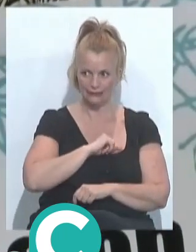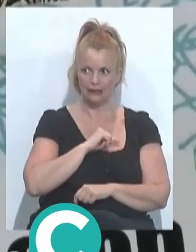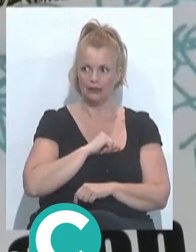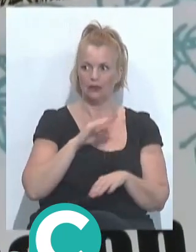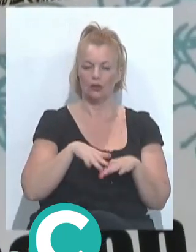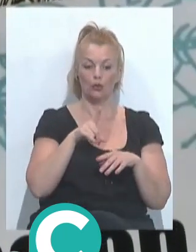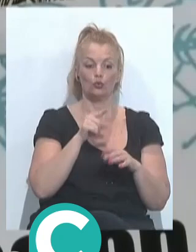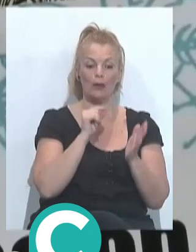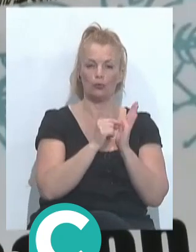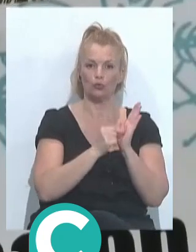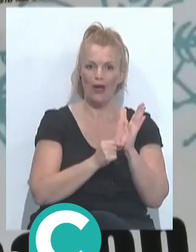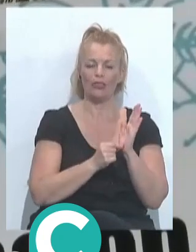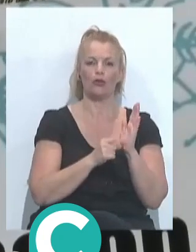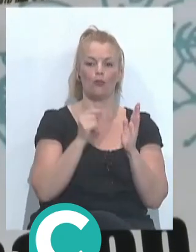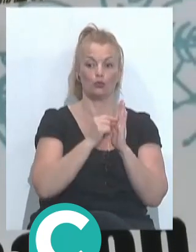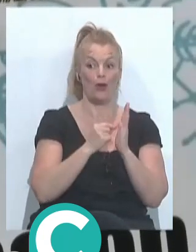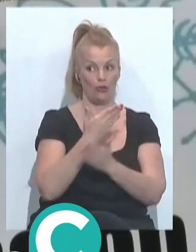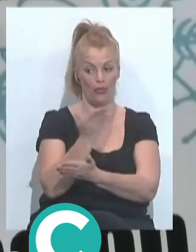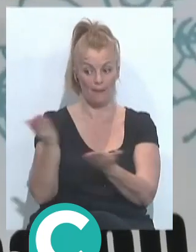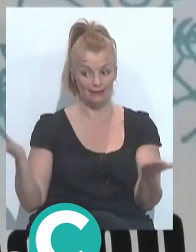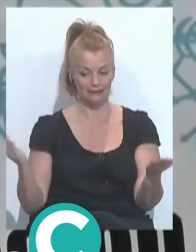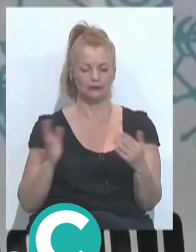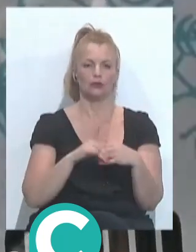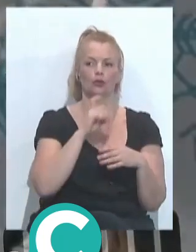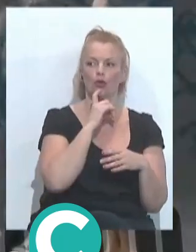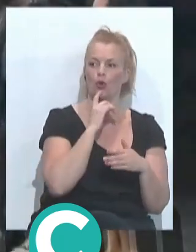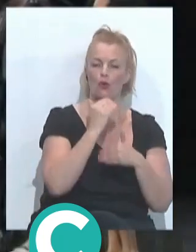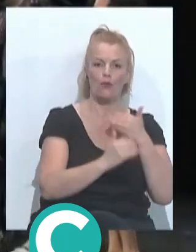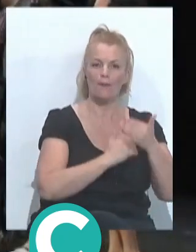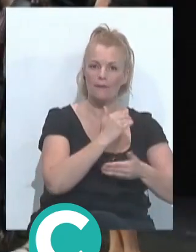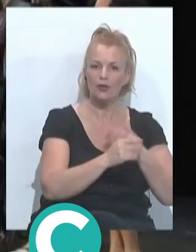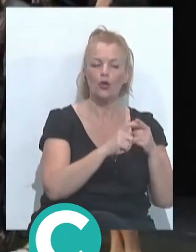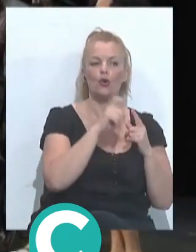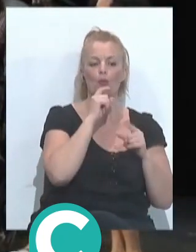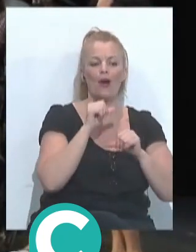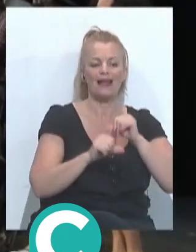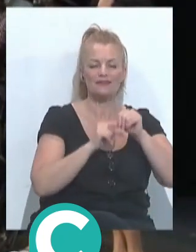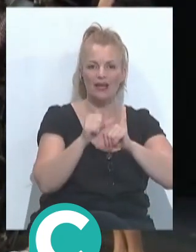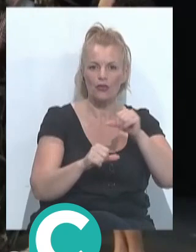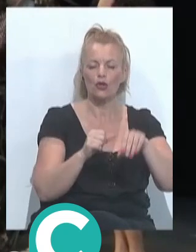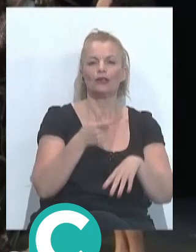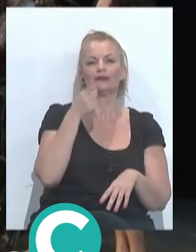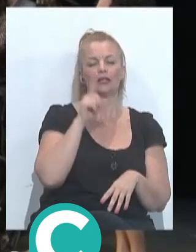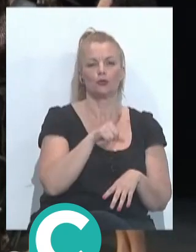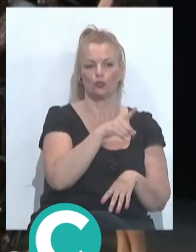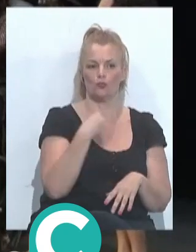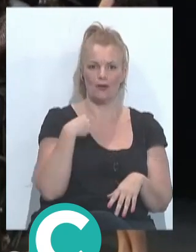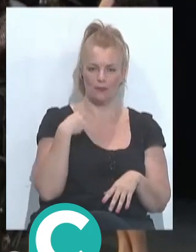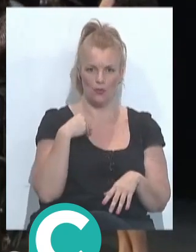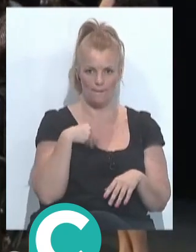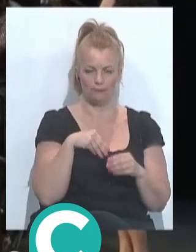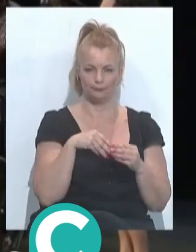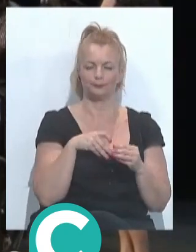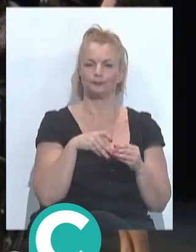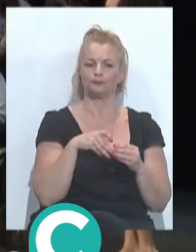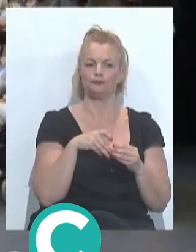lo que tú estás puntuando, lo que están puntuando los demás, por dónde van los tiros, cómo está la clasificación, incluso tú mismo, y yo no